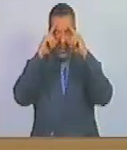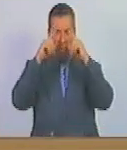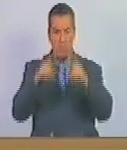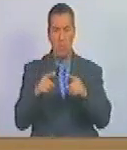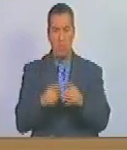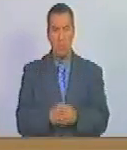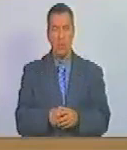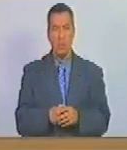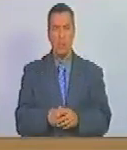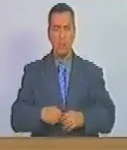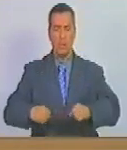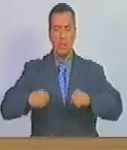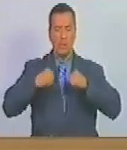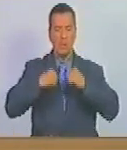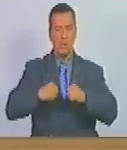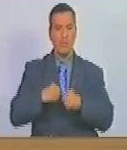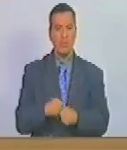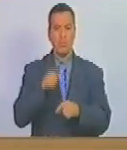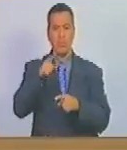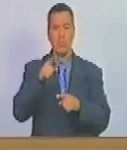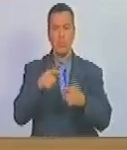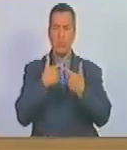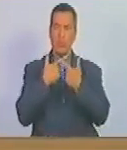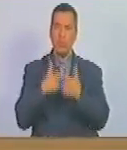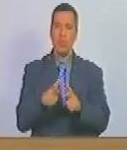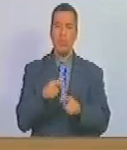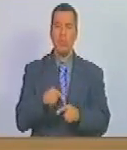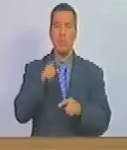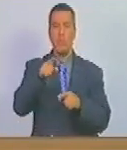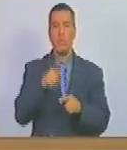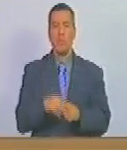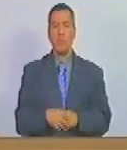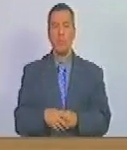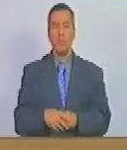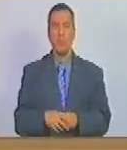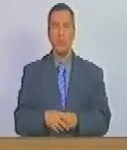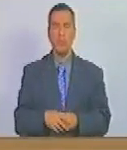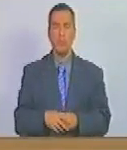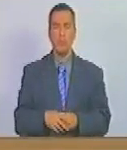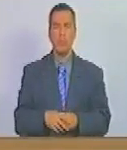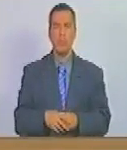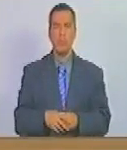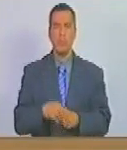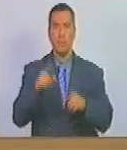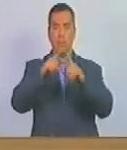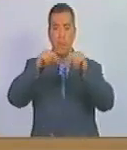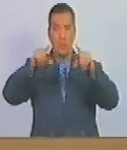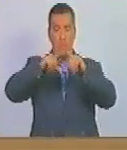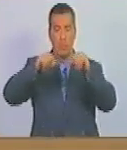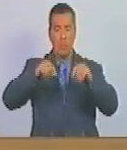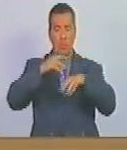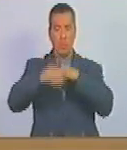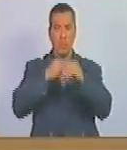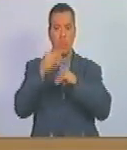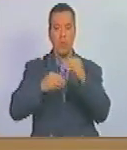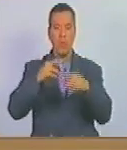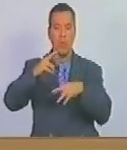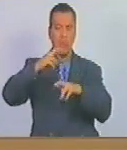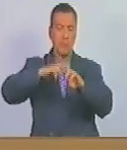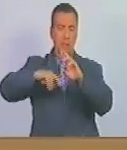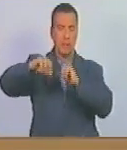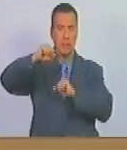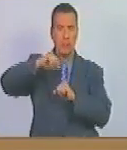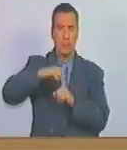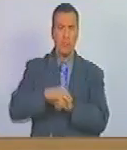rotunda de ser libres e independientes la estrella simboliza la rebeldía